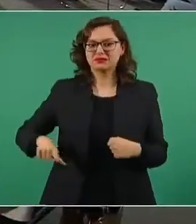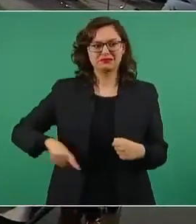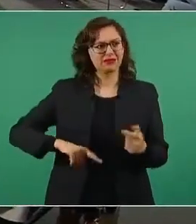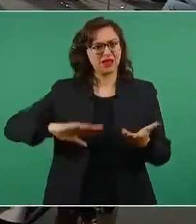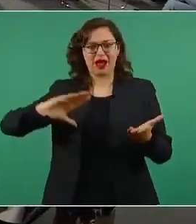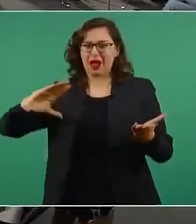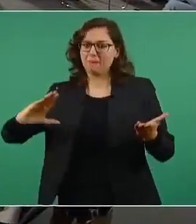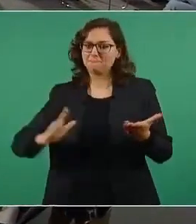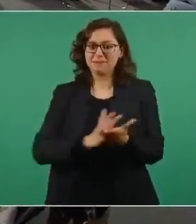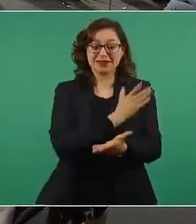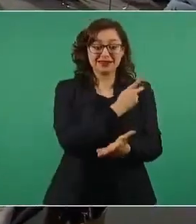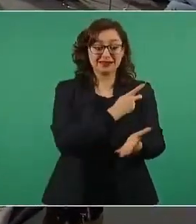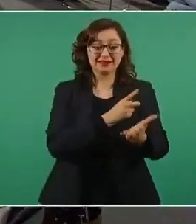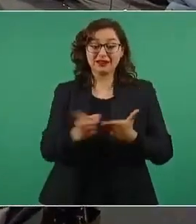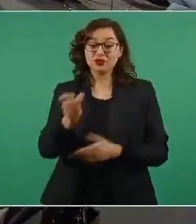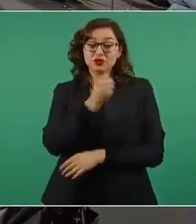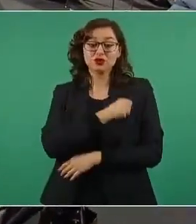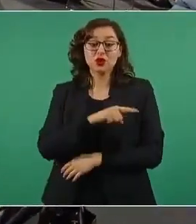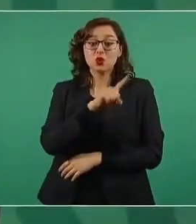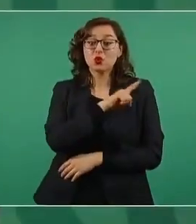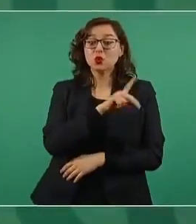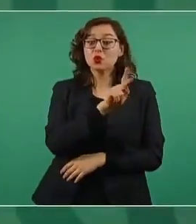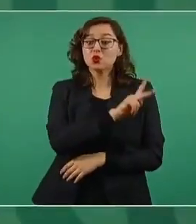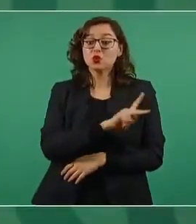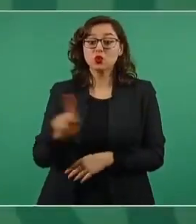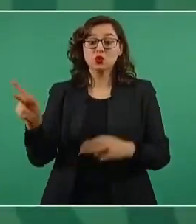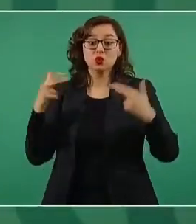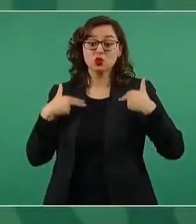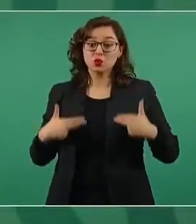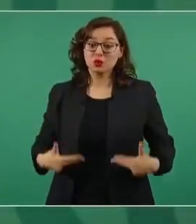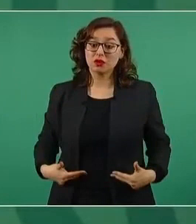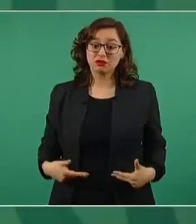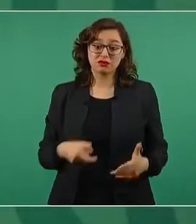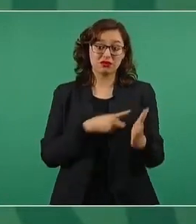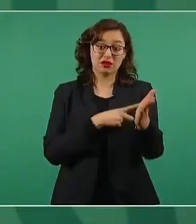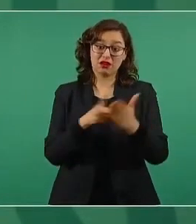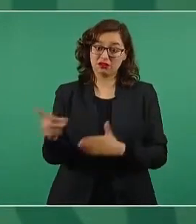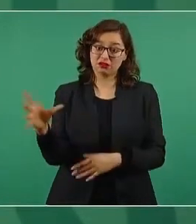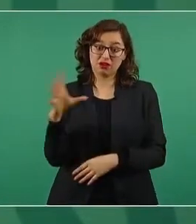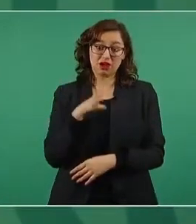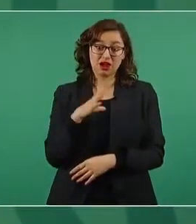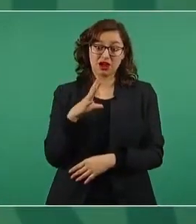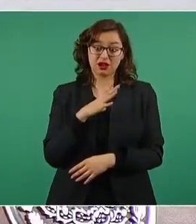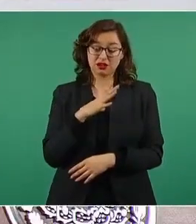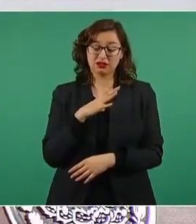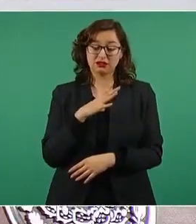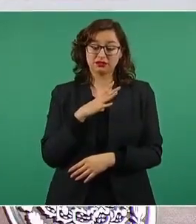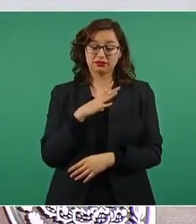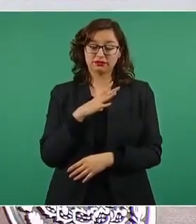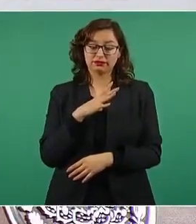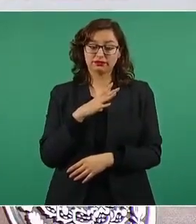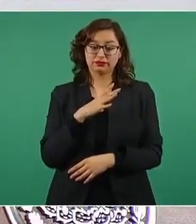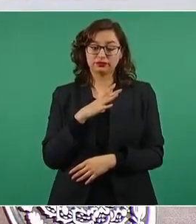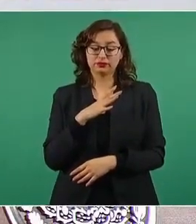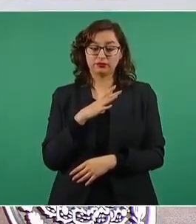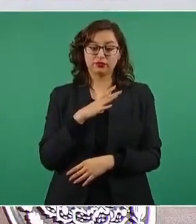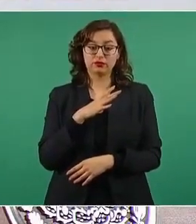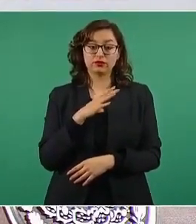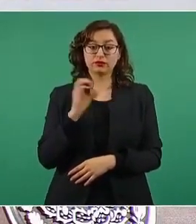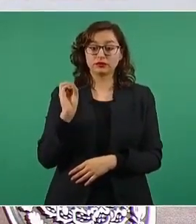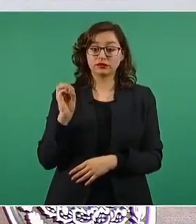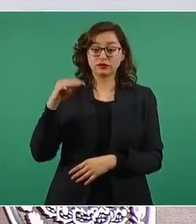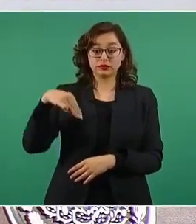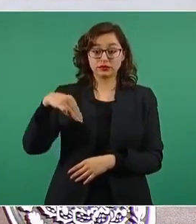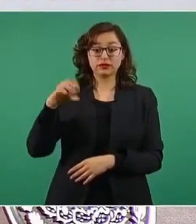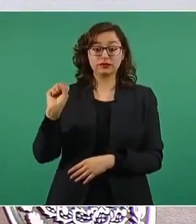Es un derecho universal, derecho a la salud. Y la Organización Mundial